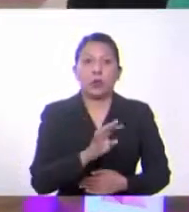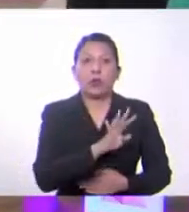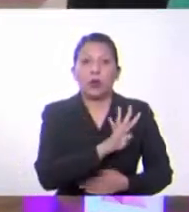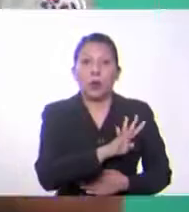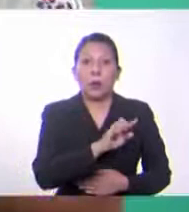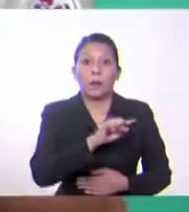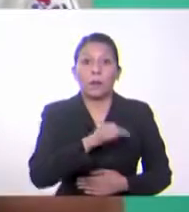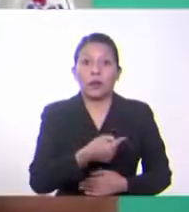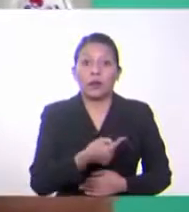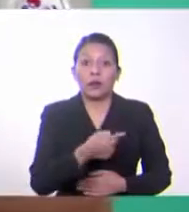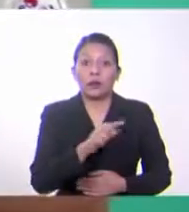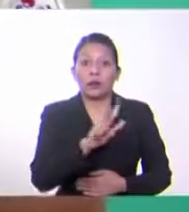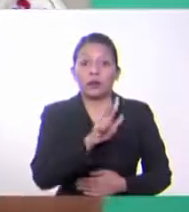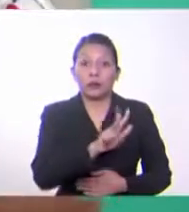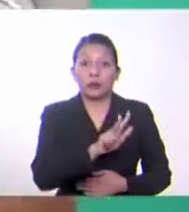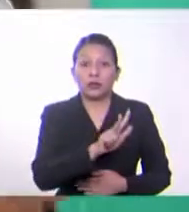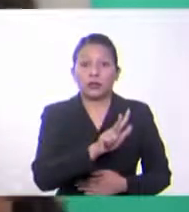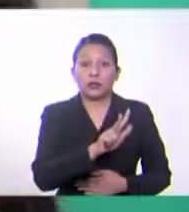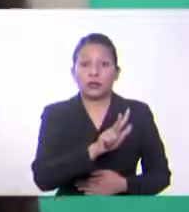.360.